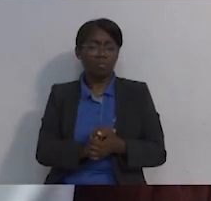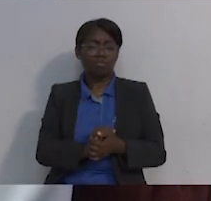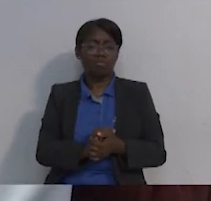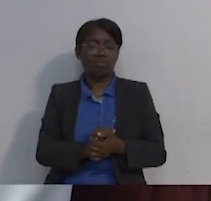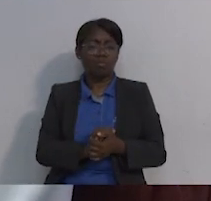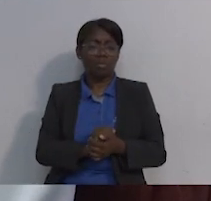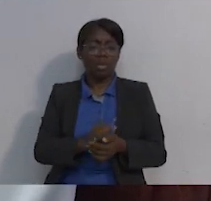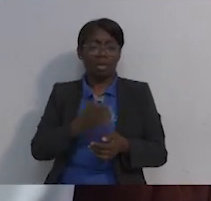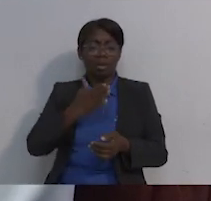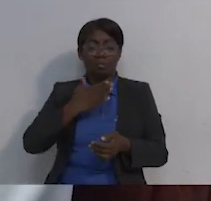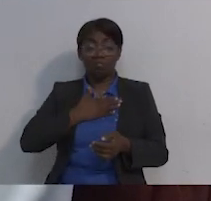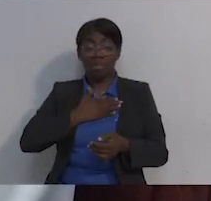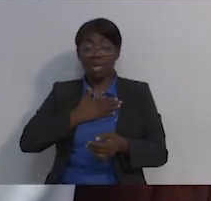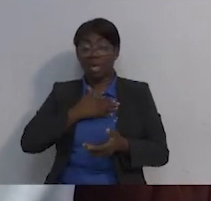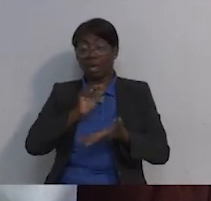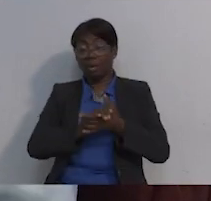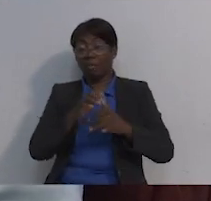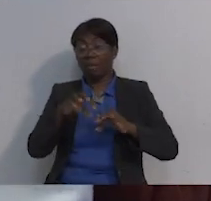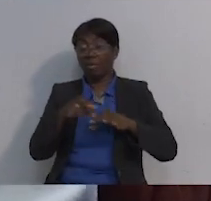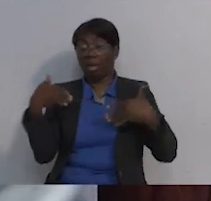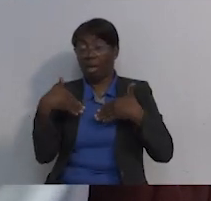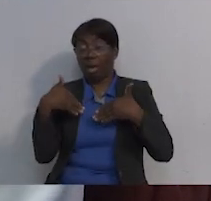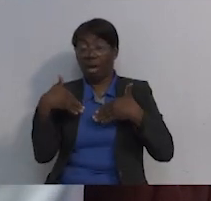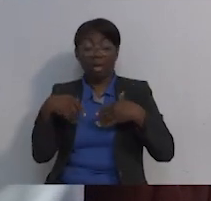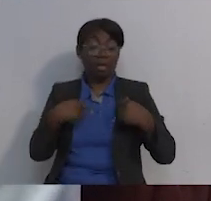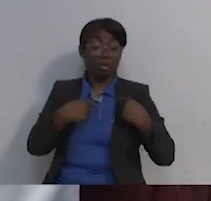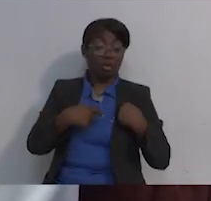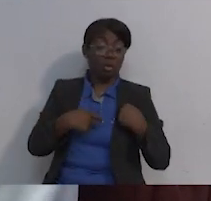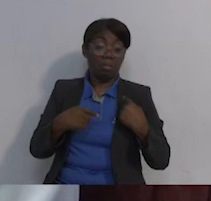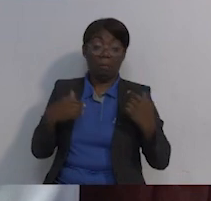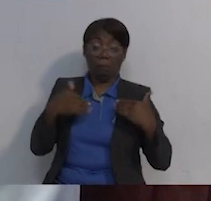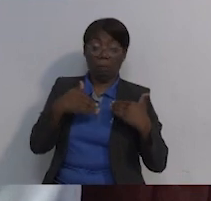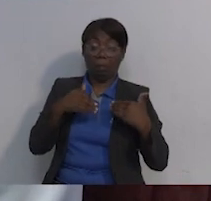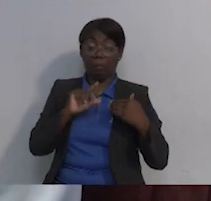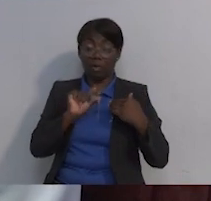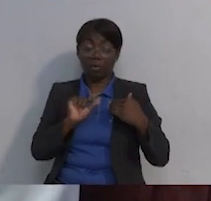Bueno, efectivamente, nos fuimos al día siguiente, yo creo que mi esposo tenía más miedo que yo.